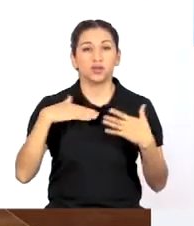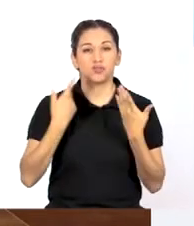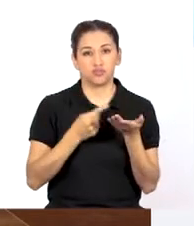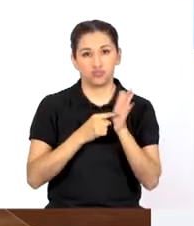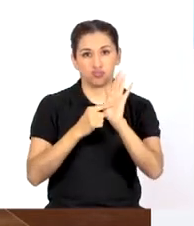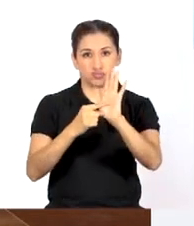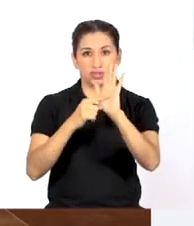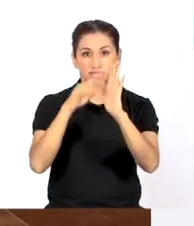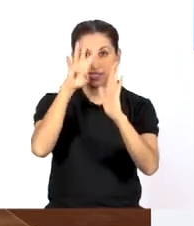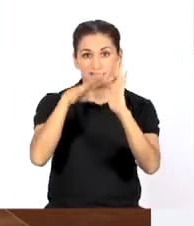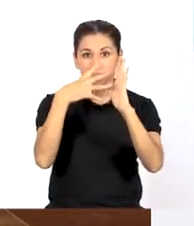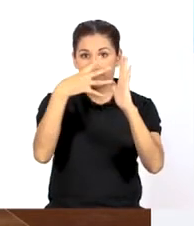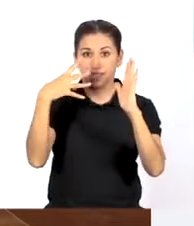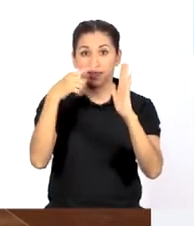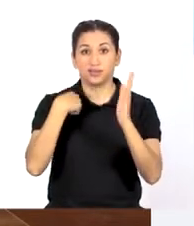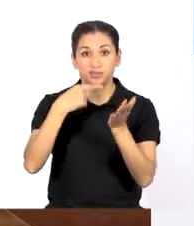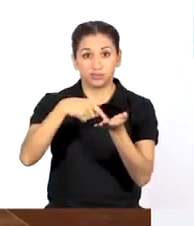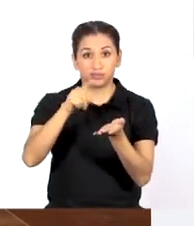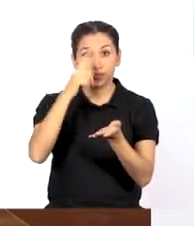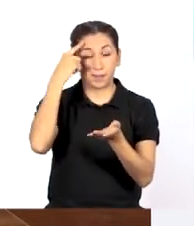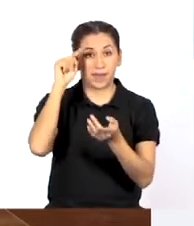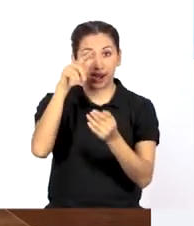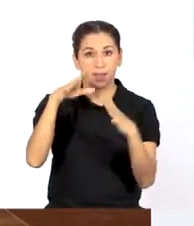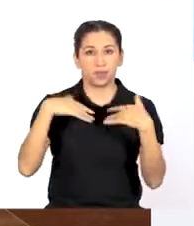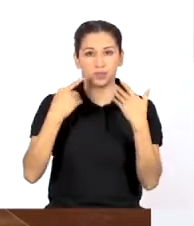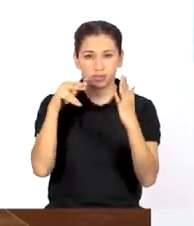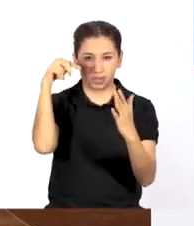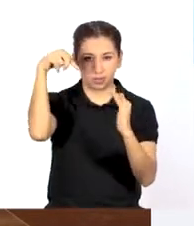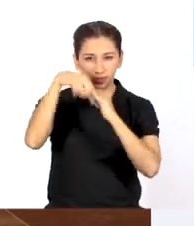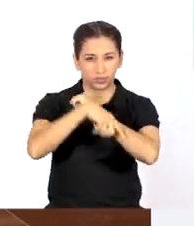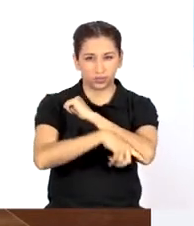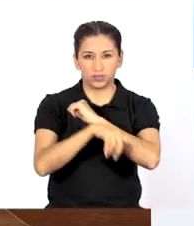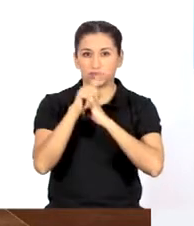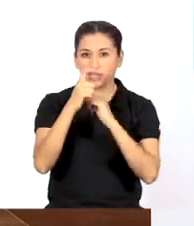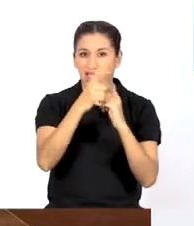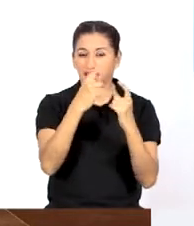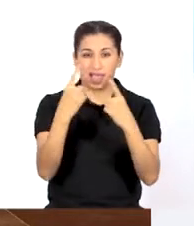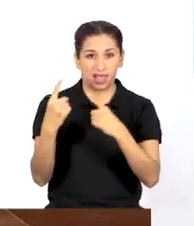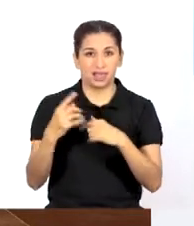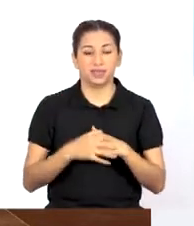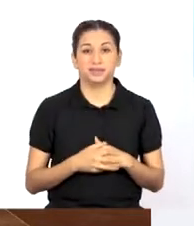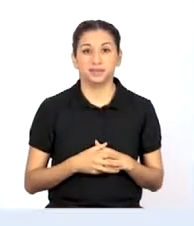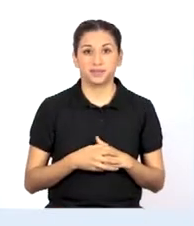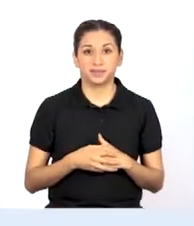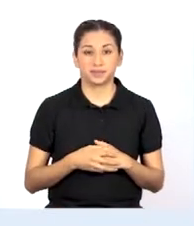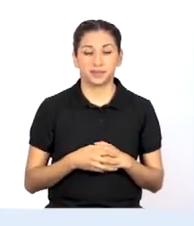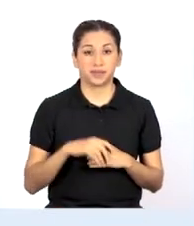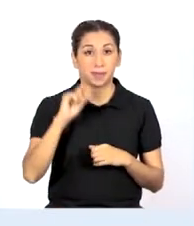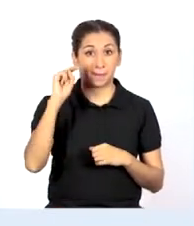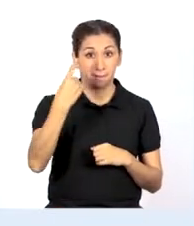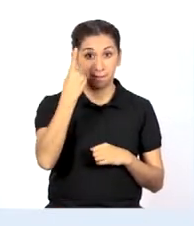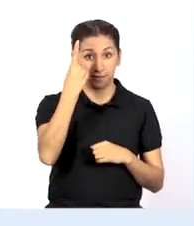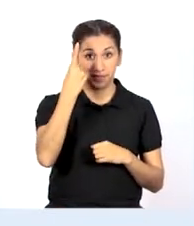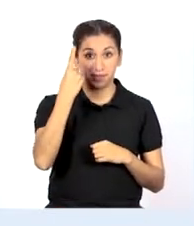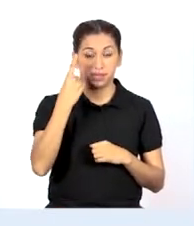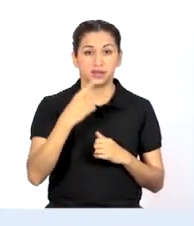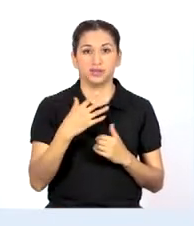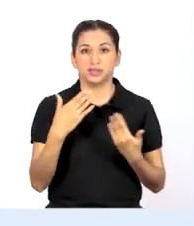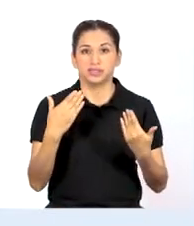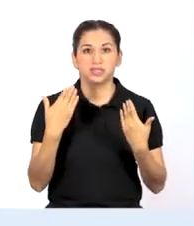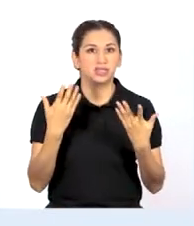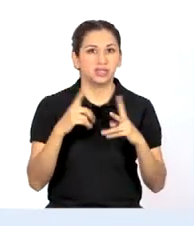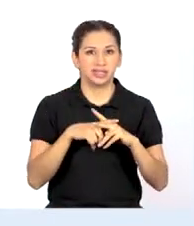muéstranos la tabla que te estoy enviando para que la podamos profundizar en las actividades de cada momento. En el primer